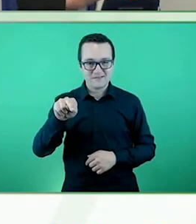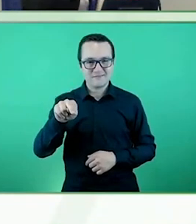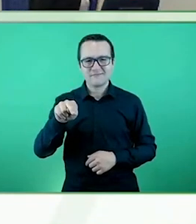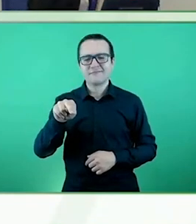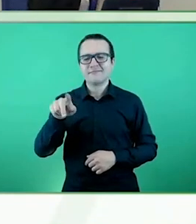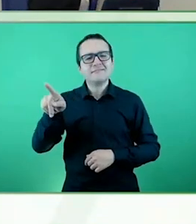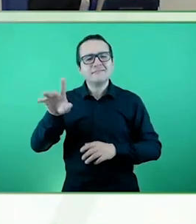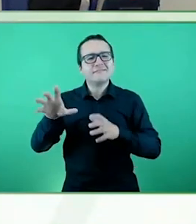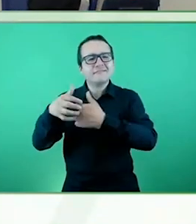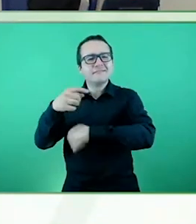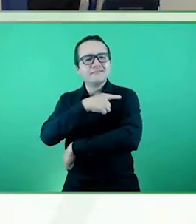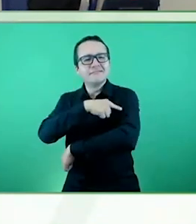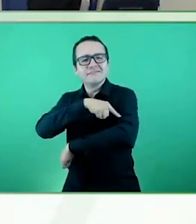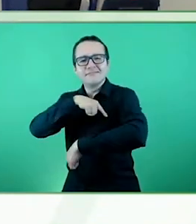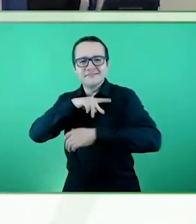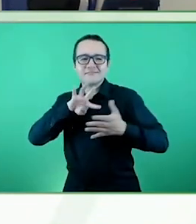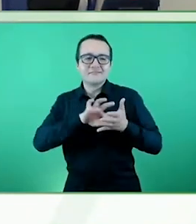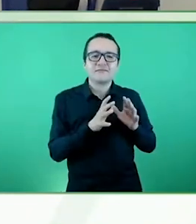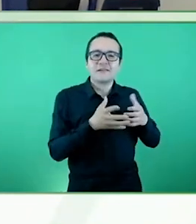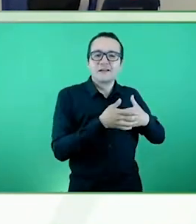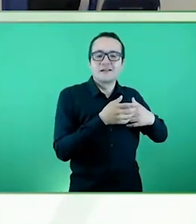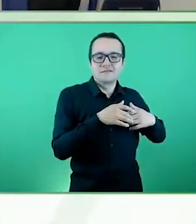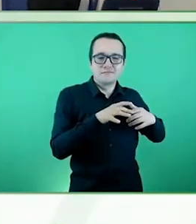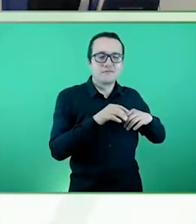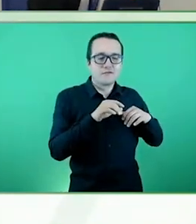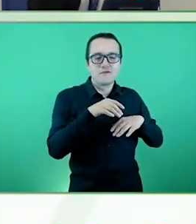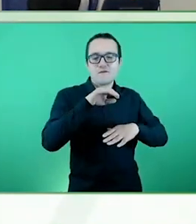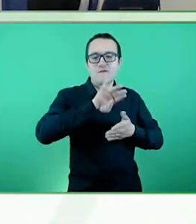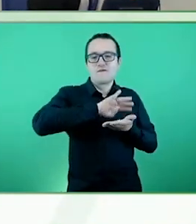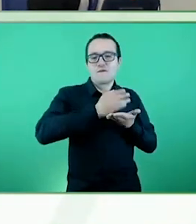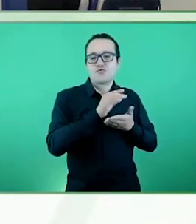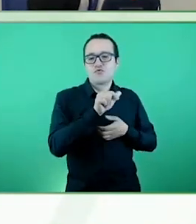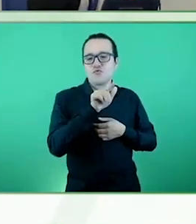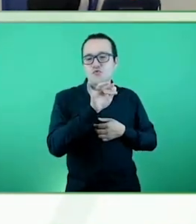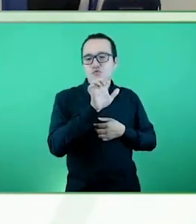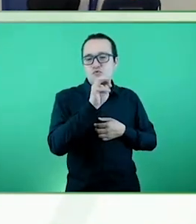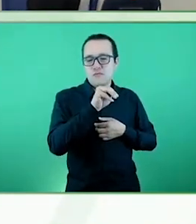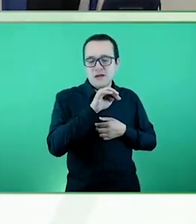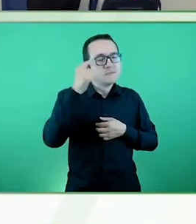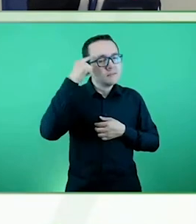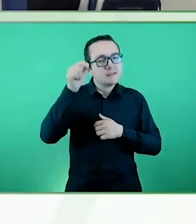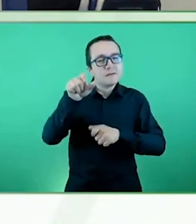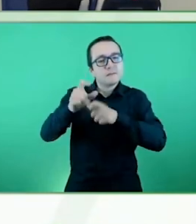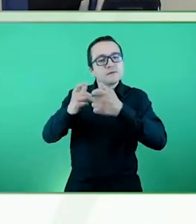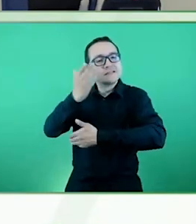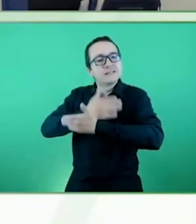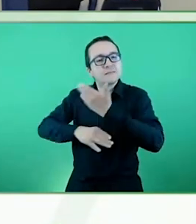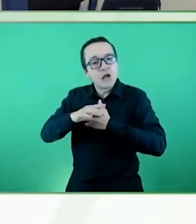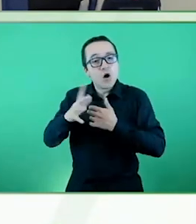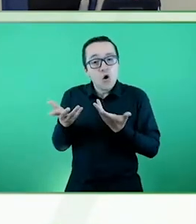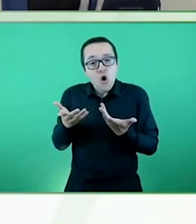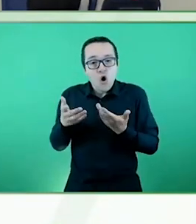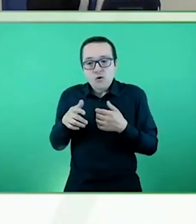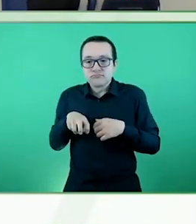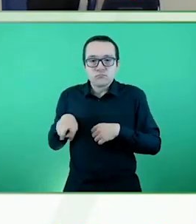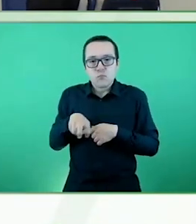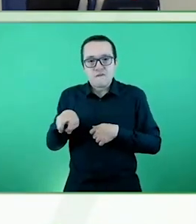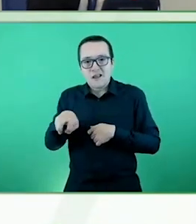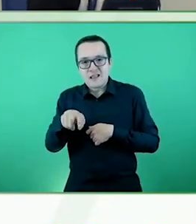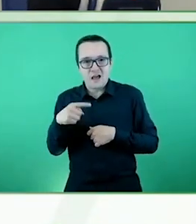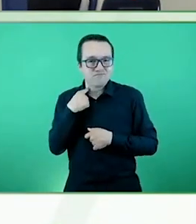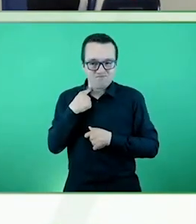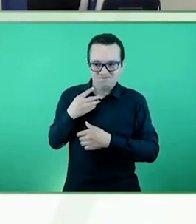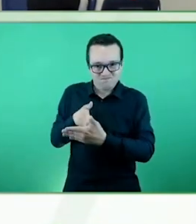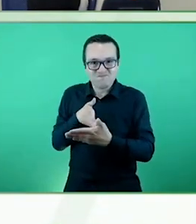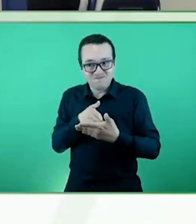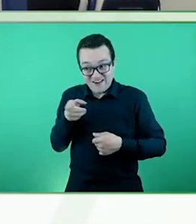discapacidad o movilidad reducida que quieren desarrollar un proyecto de vida independiente mediante